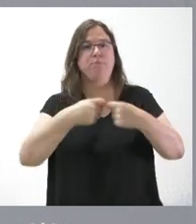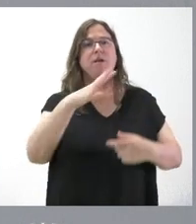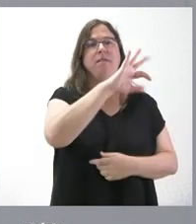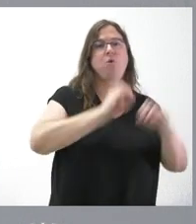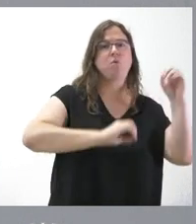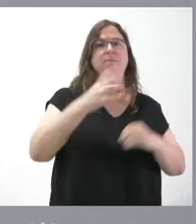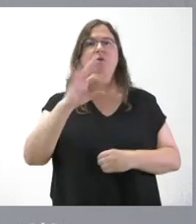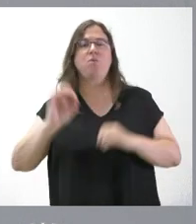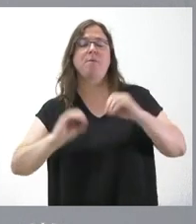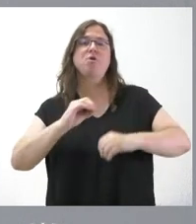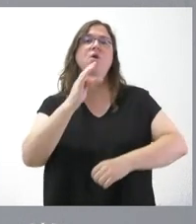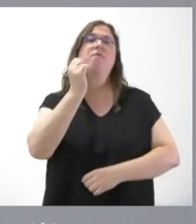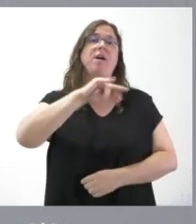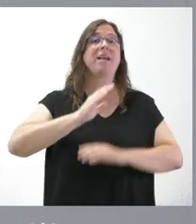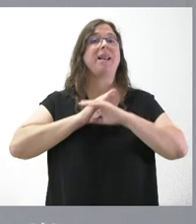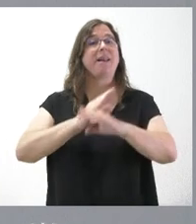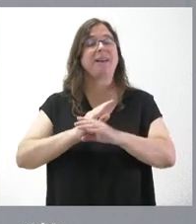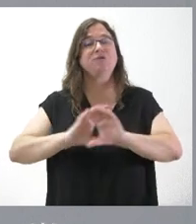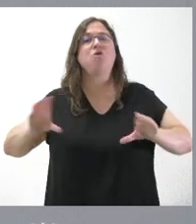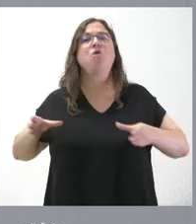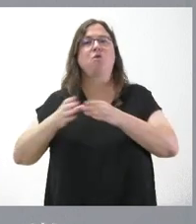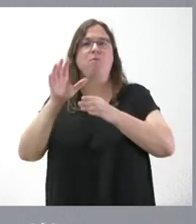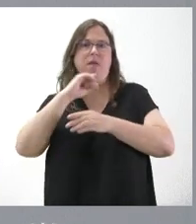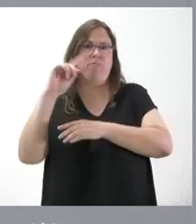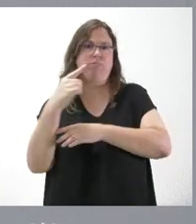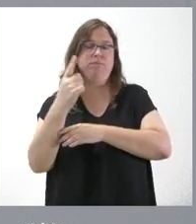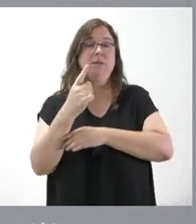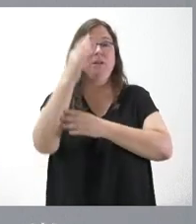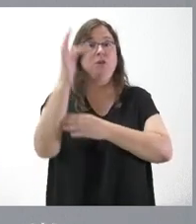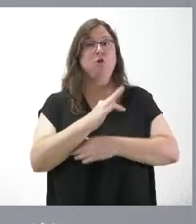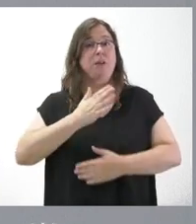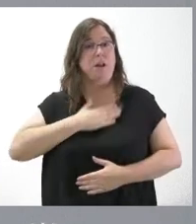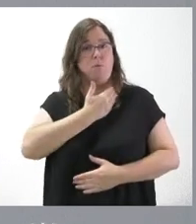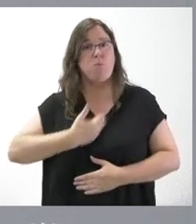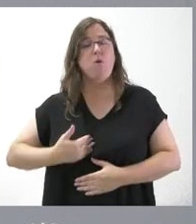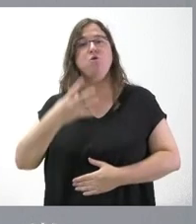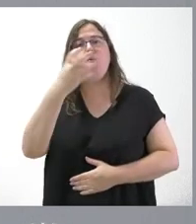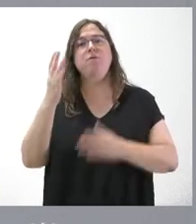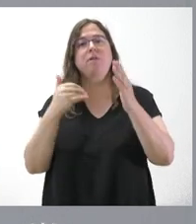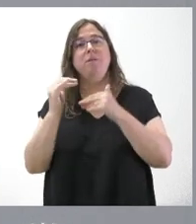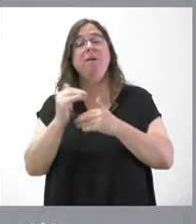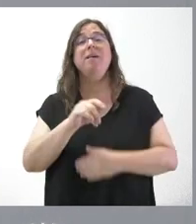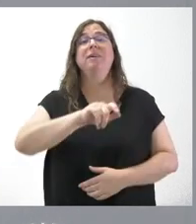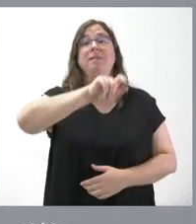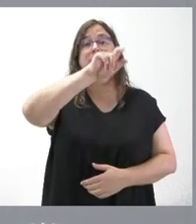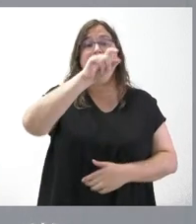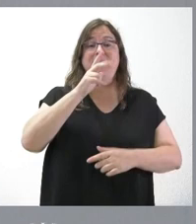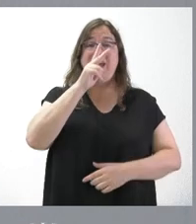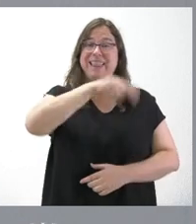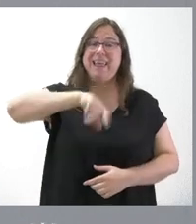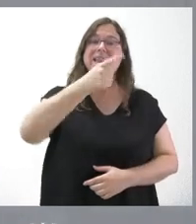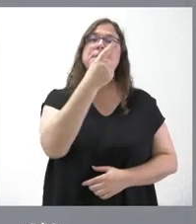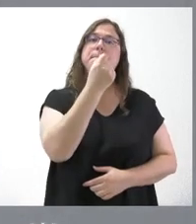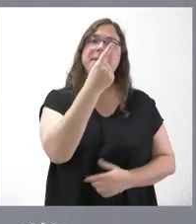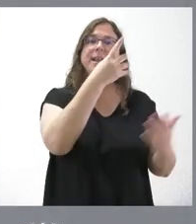FEADER y el resto por la comunidad de regantes. Son 400 propietarios y, como les digo, más de 1.900 hectáreas. Este